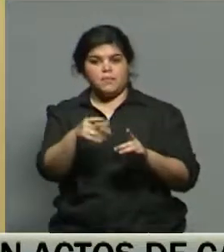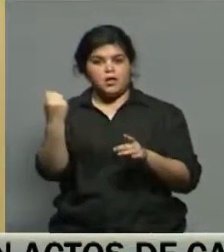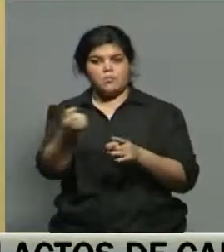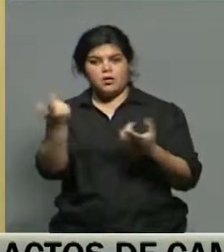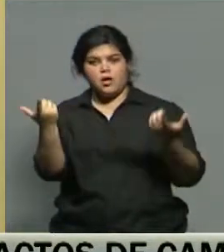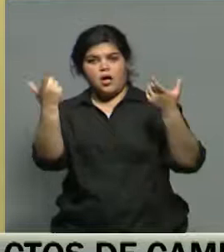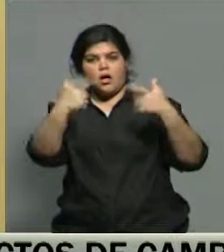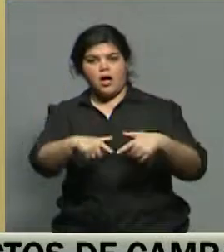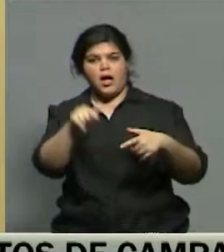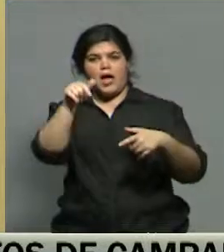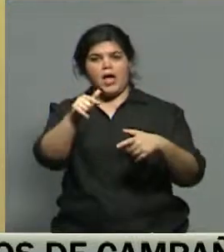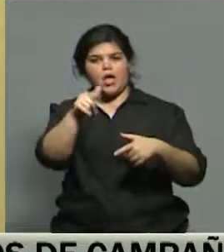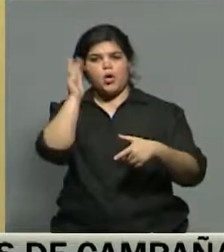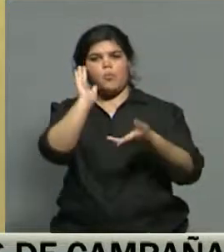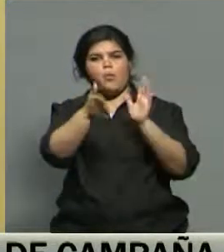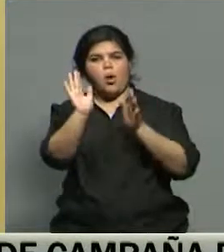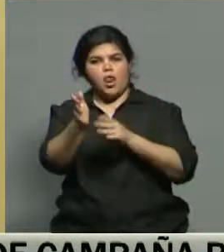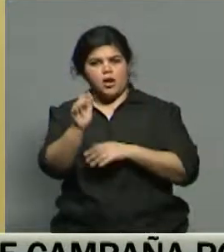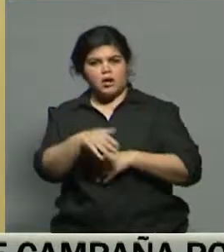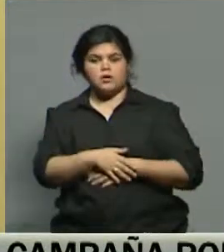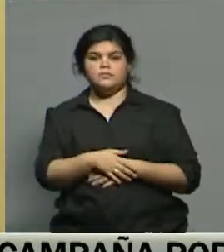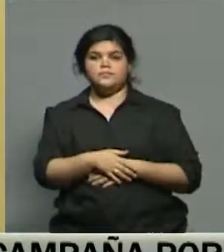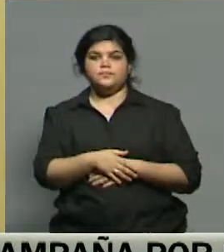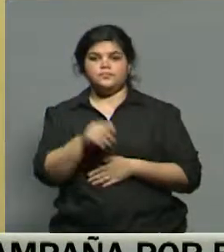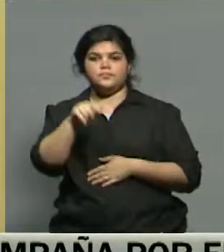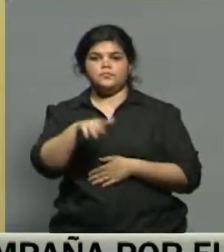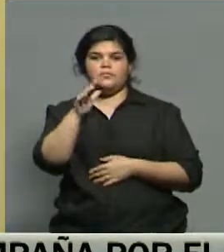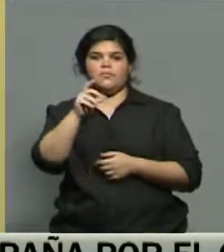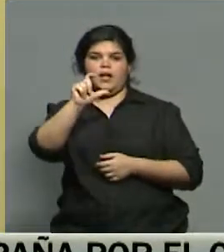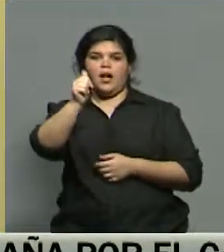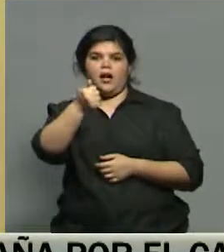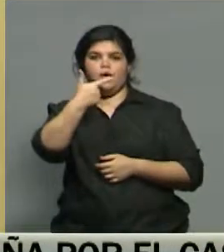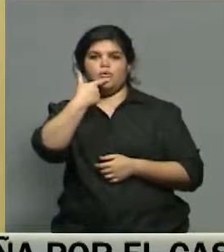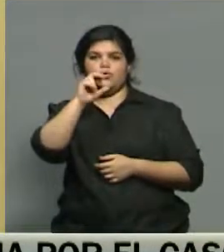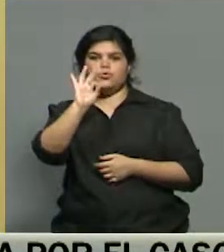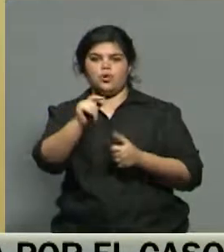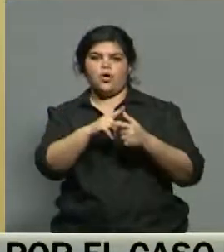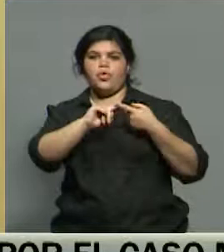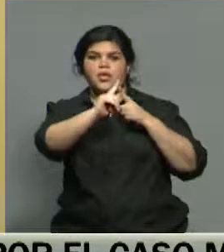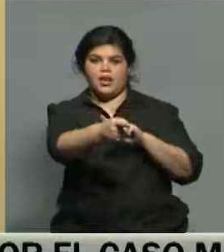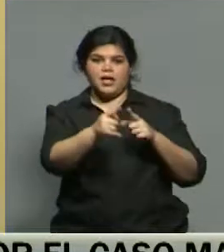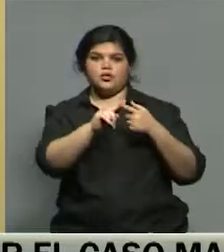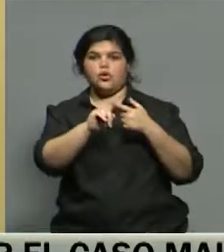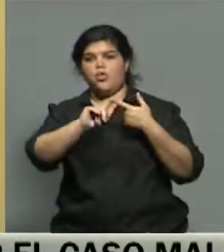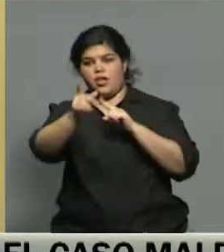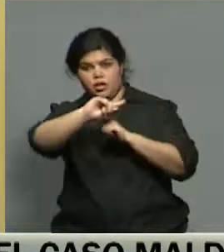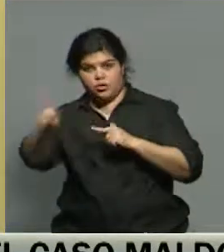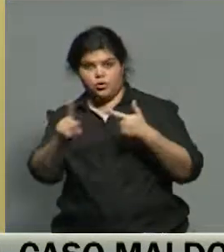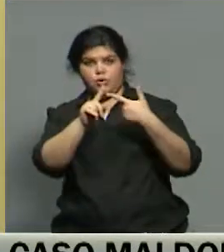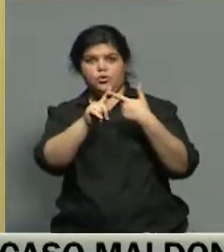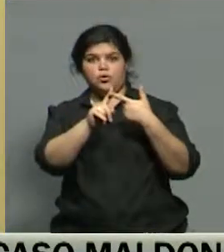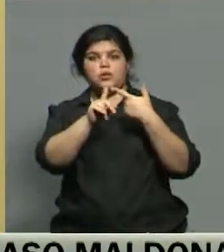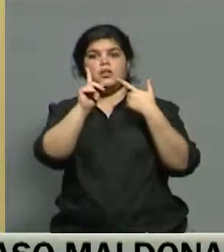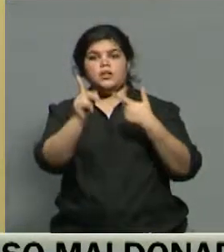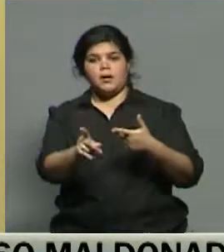de bullying escolar. El acoso escolar se divide en varias categorías, acoso directo e indirecto. Y en nuestra provincia, los